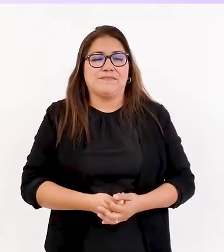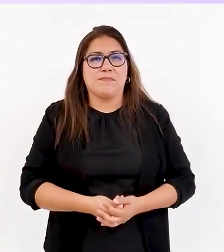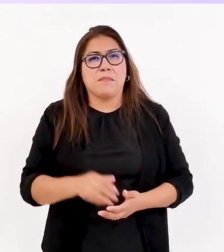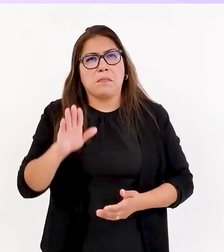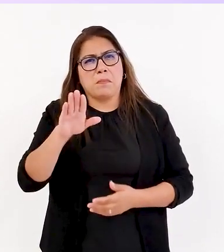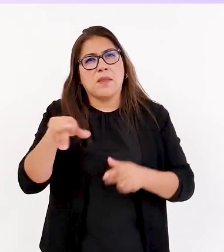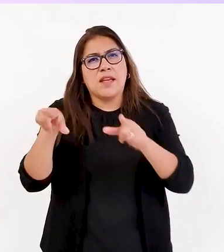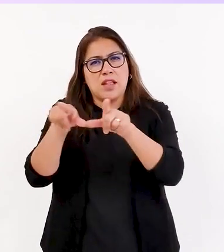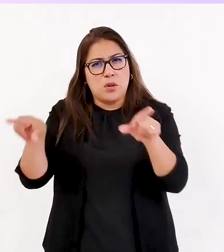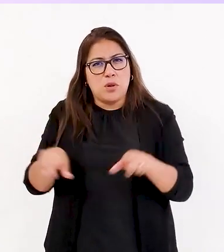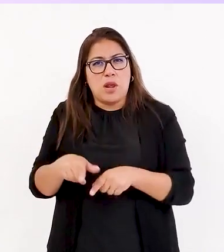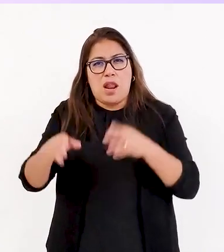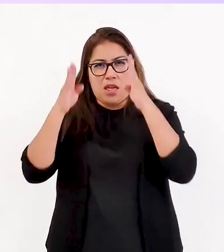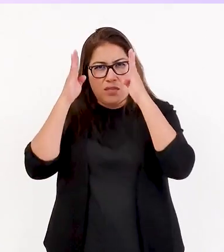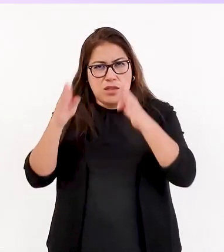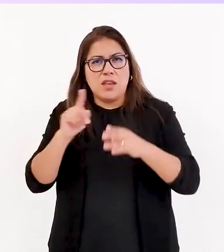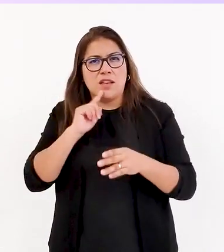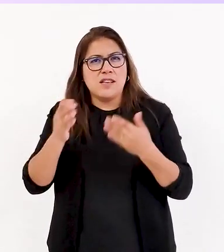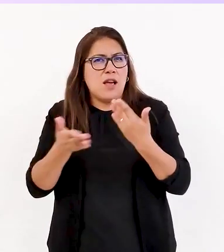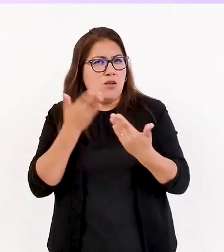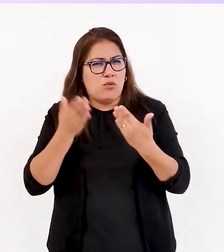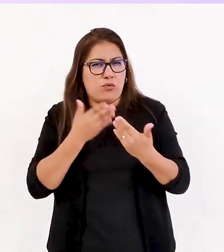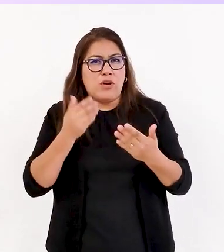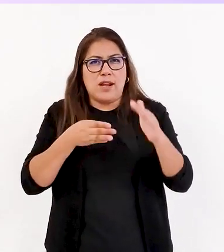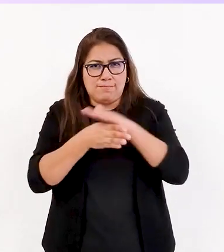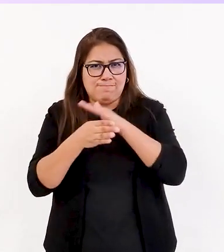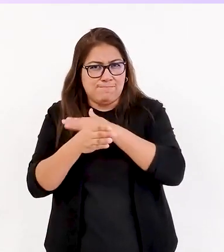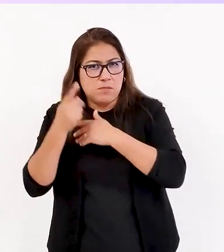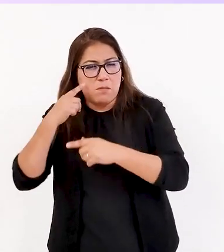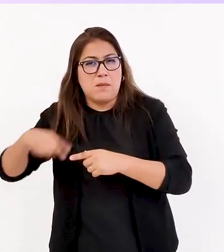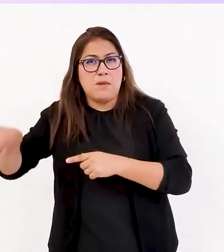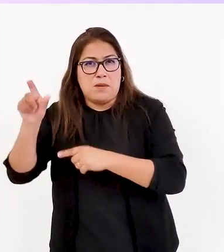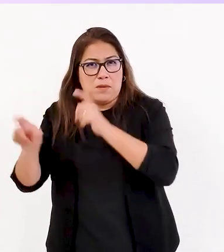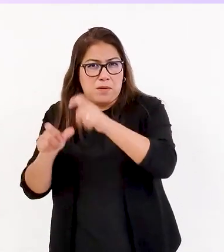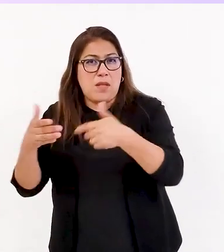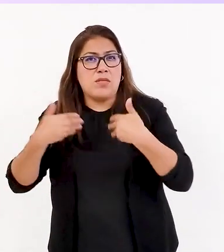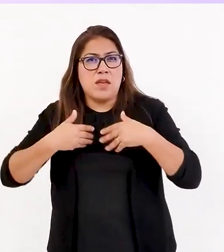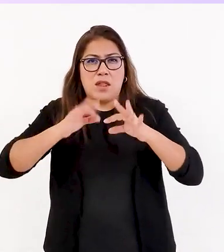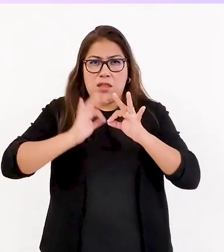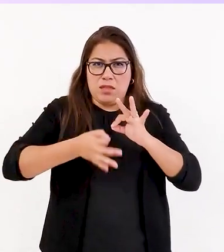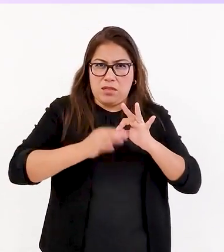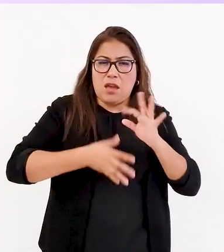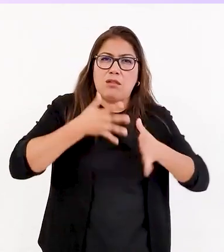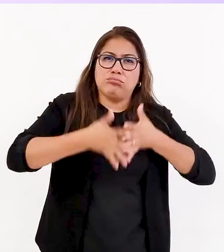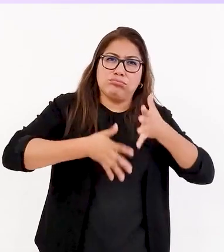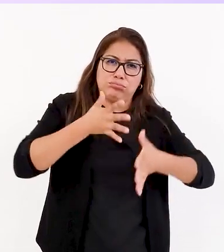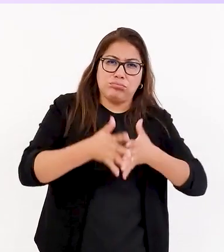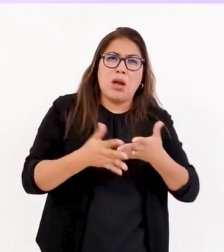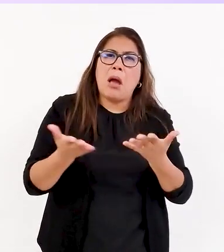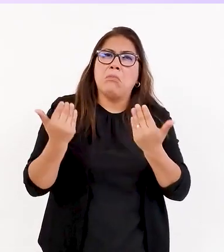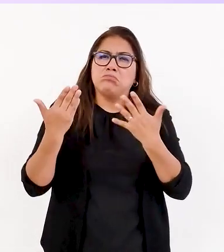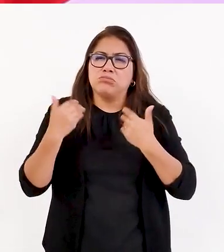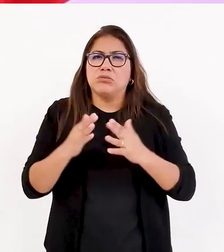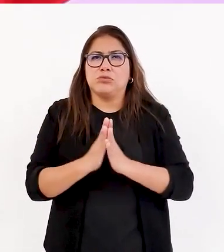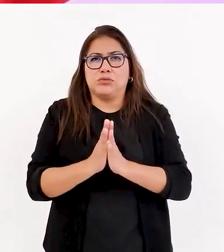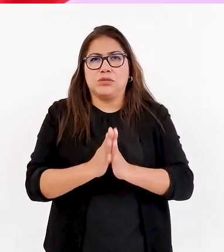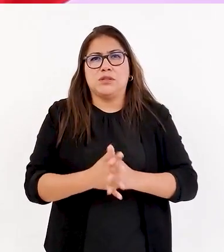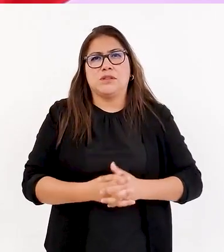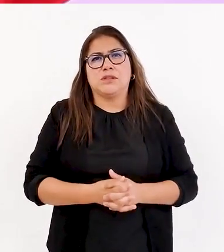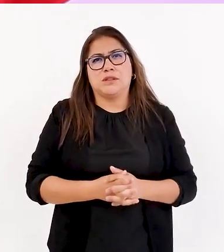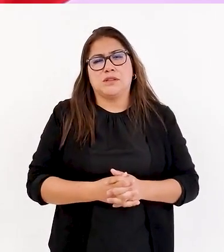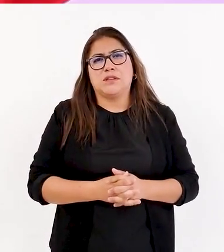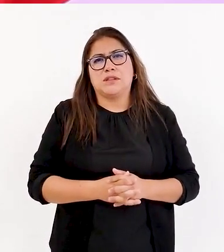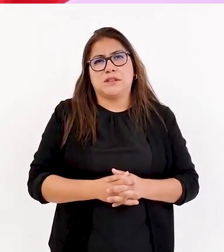también que esta plataforma de atención es totalmente accesible. También cuentan con intérpretes de señas. Cuéntanos un poquito más sobre eso. ay,